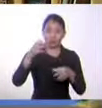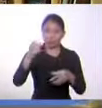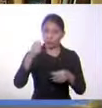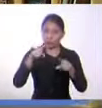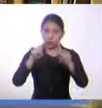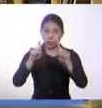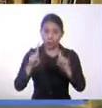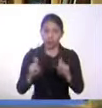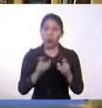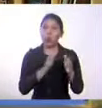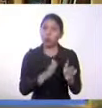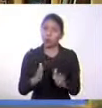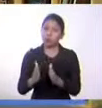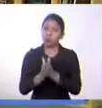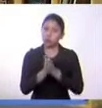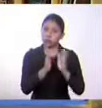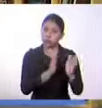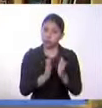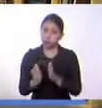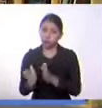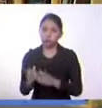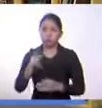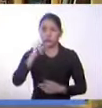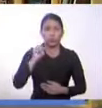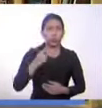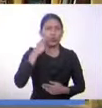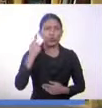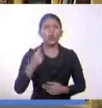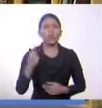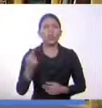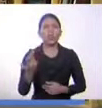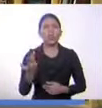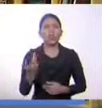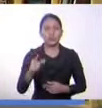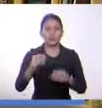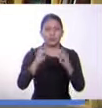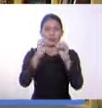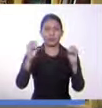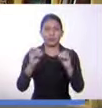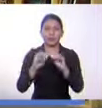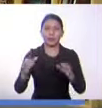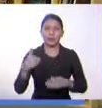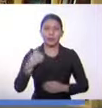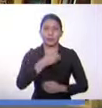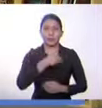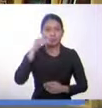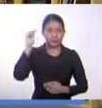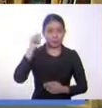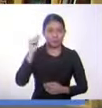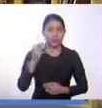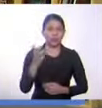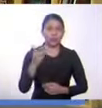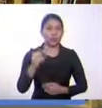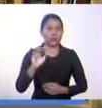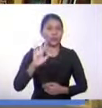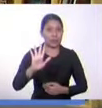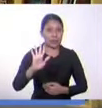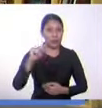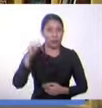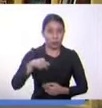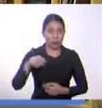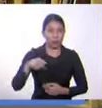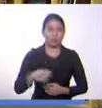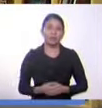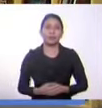llevarlas en orden y estar al día, la pueden encontrar en la página del Ministerio de Educación, la guía número 5, que es la que vamos a estar